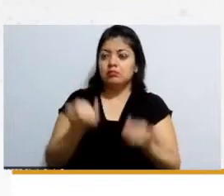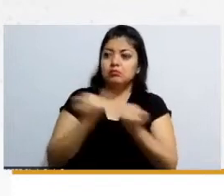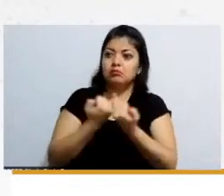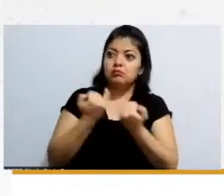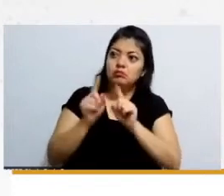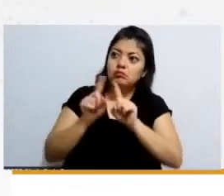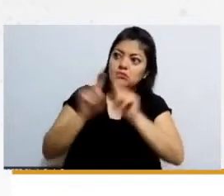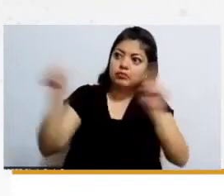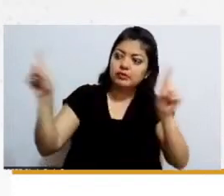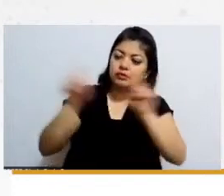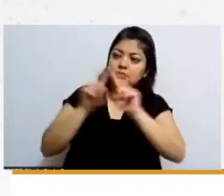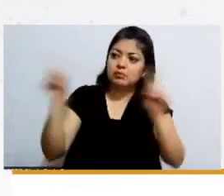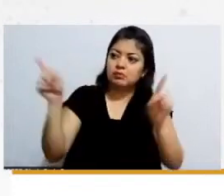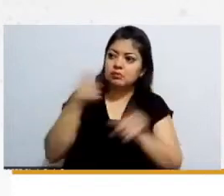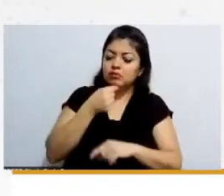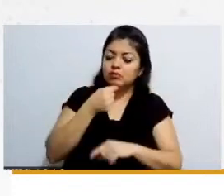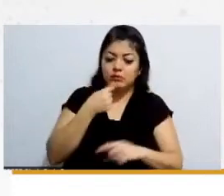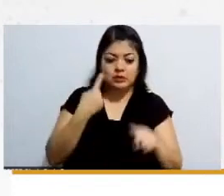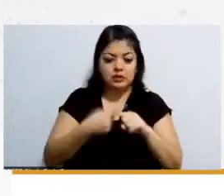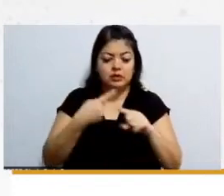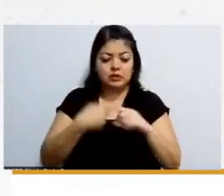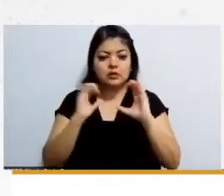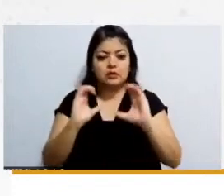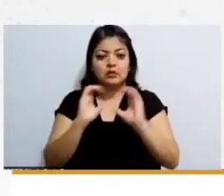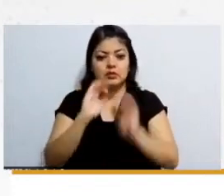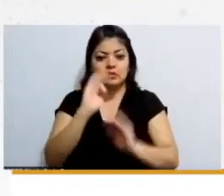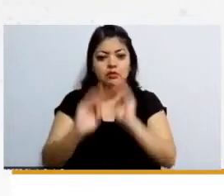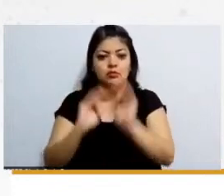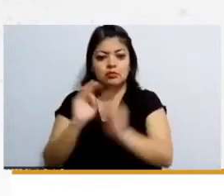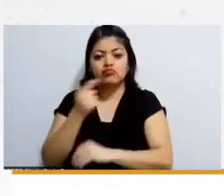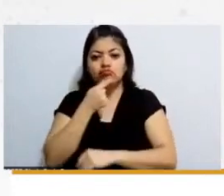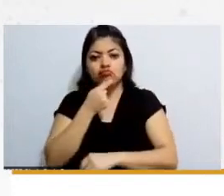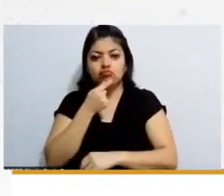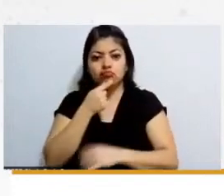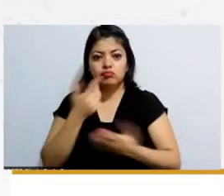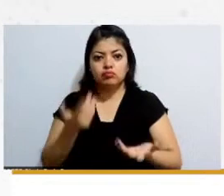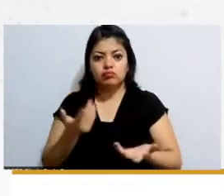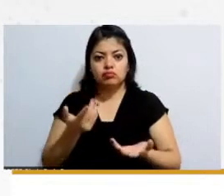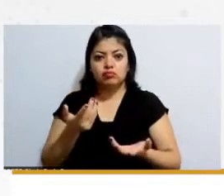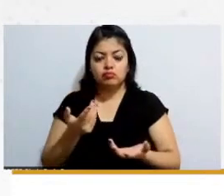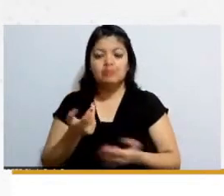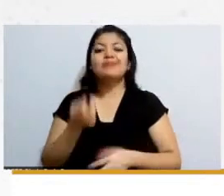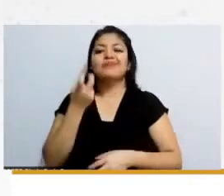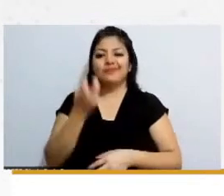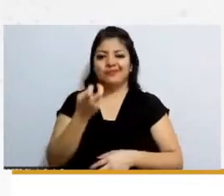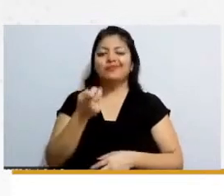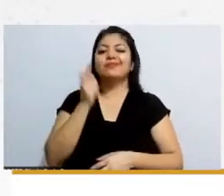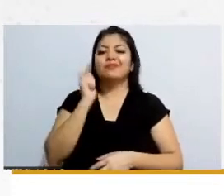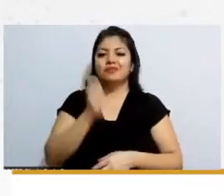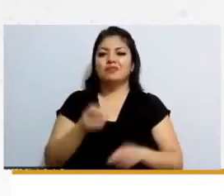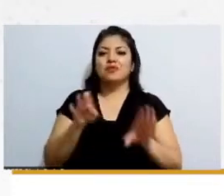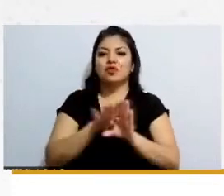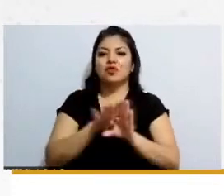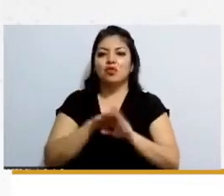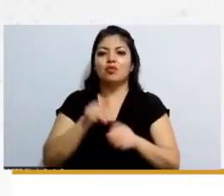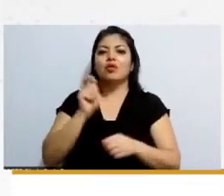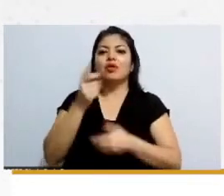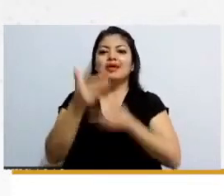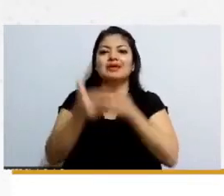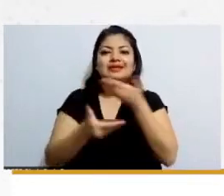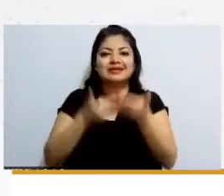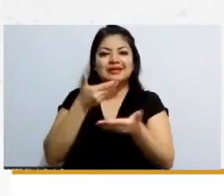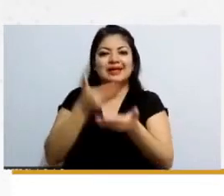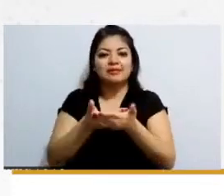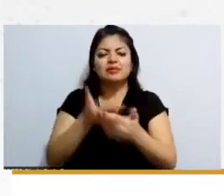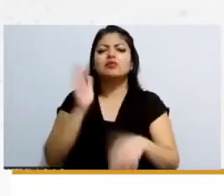no había quien cuidara a los hijos entonces ahora sí vamos a se da este servicio ¿por qué? porque empieza la